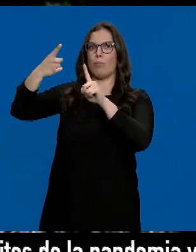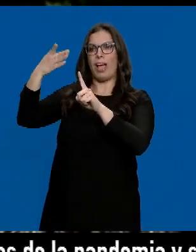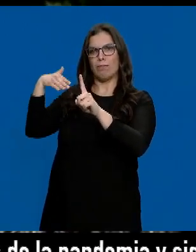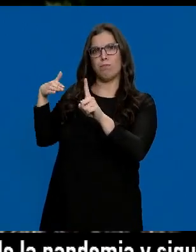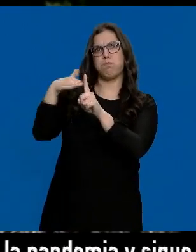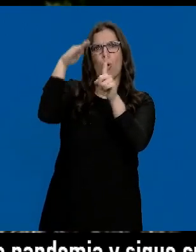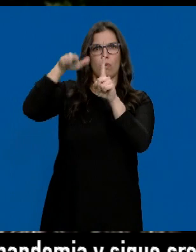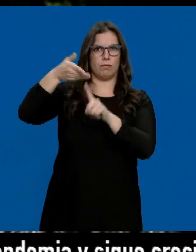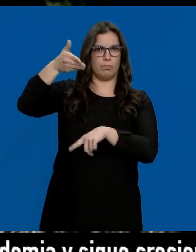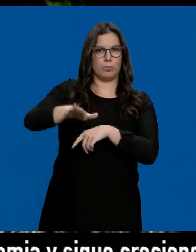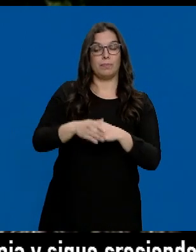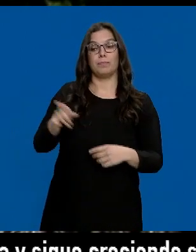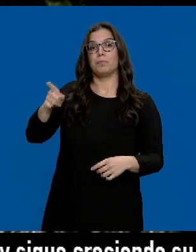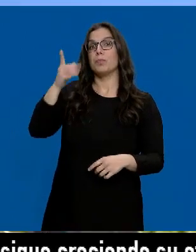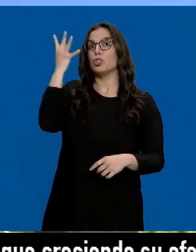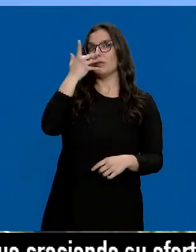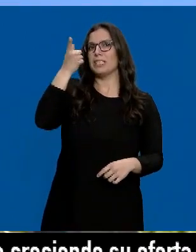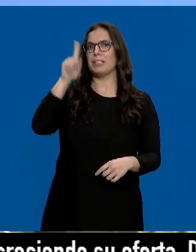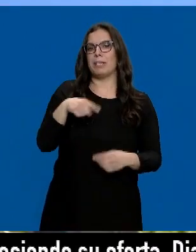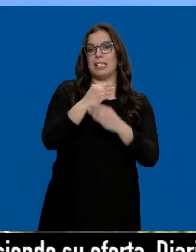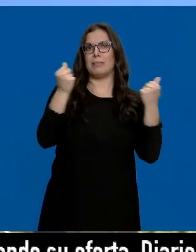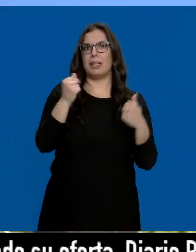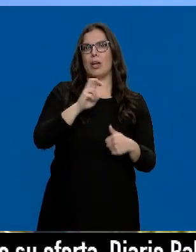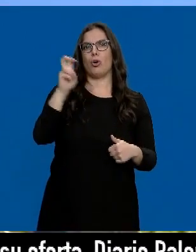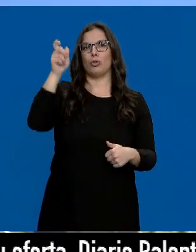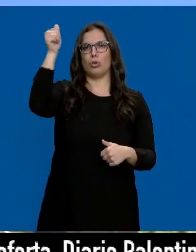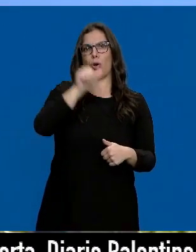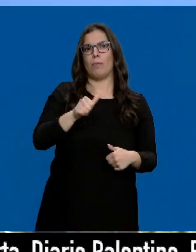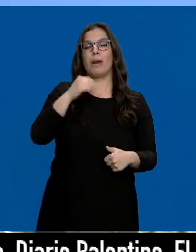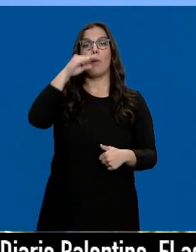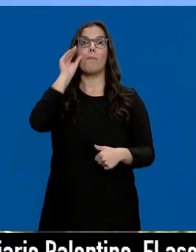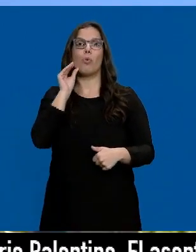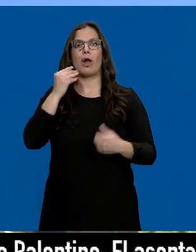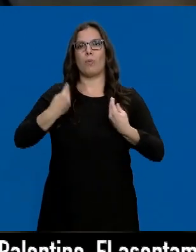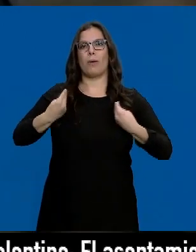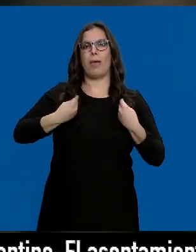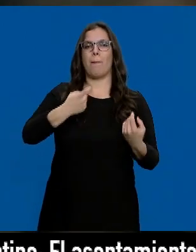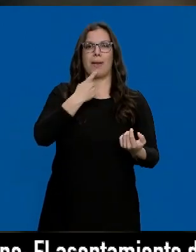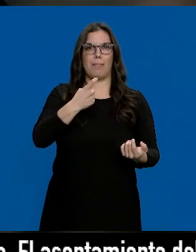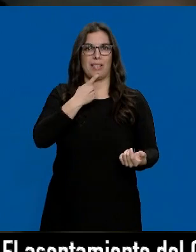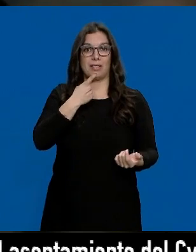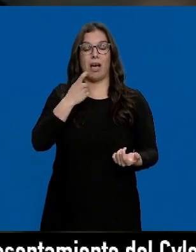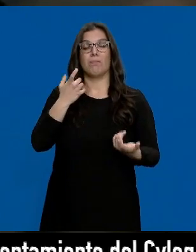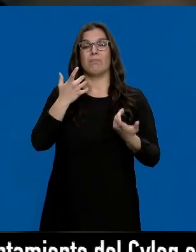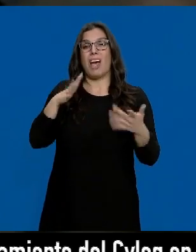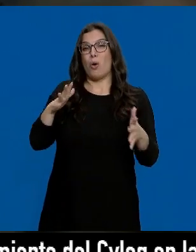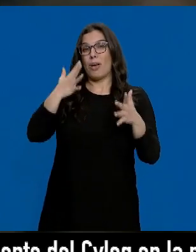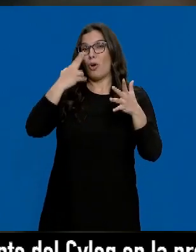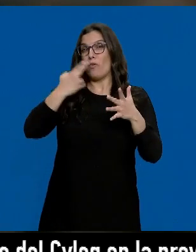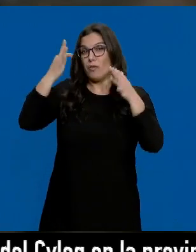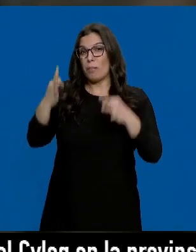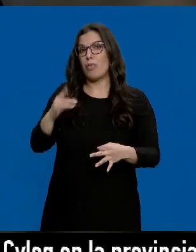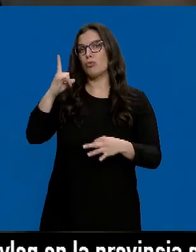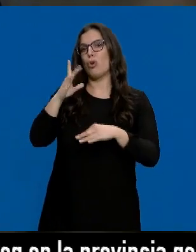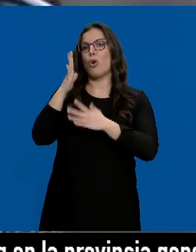Ángel Ruiz también es sospechoso de la desaparición de un ciudadano búlgaro con residencia en Briviesca, aunque solo está confirmado que incendió